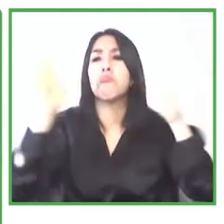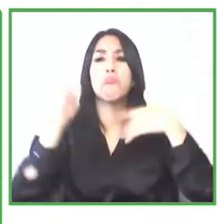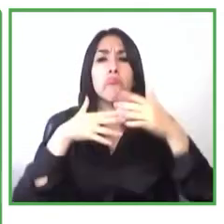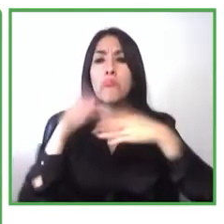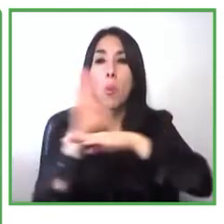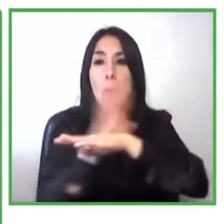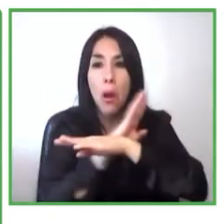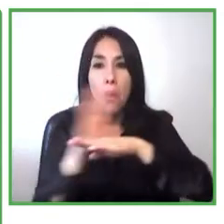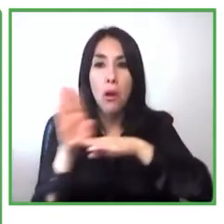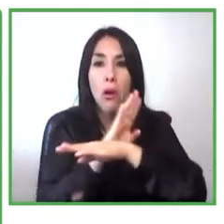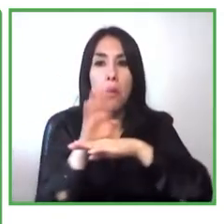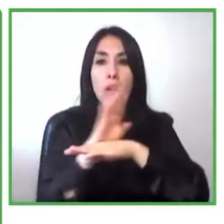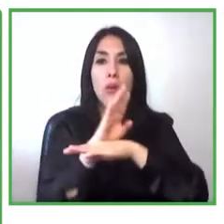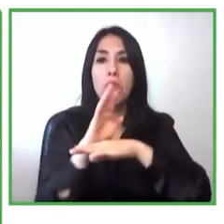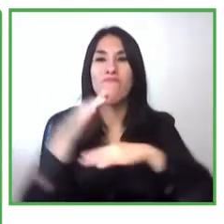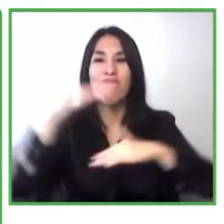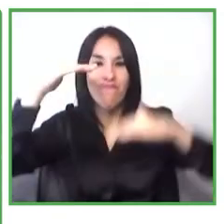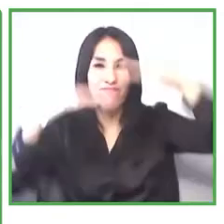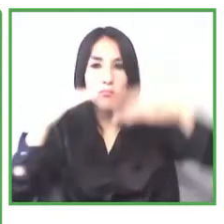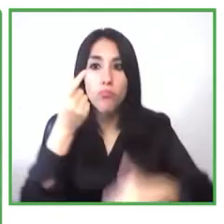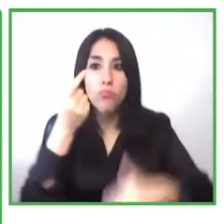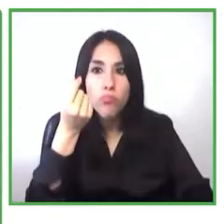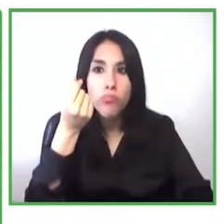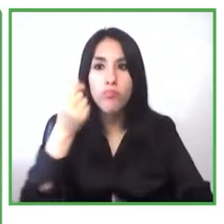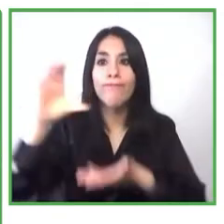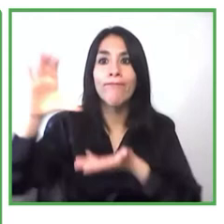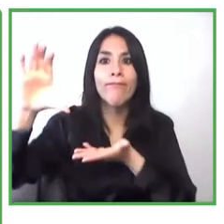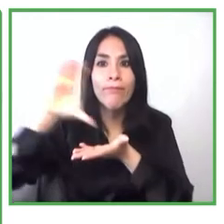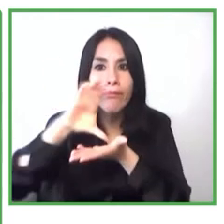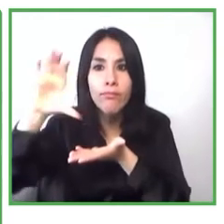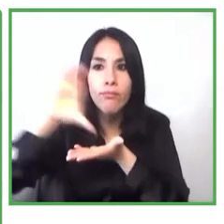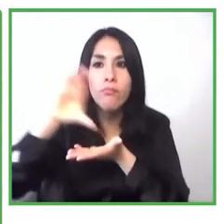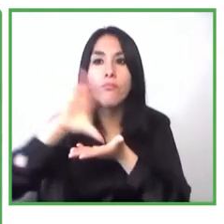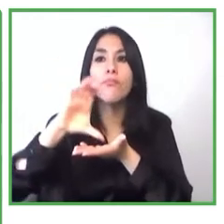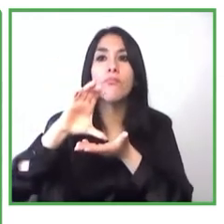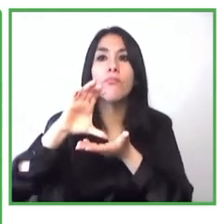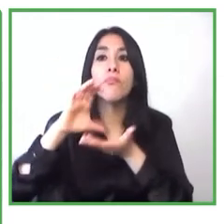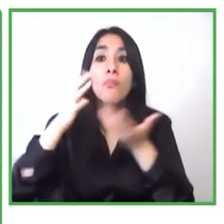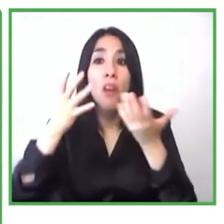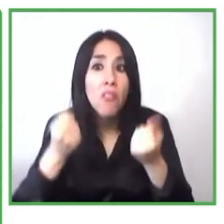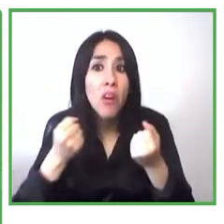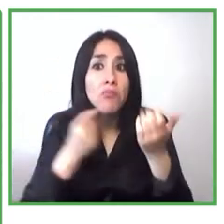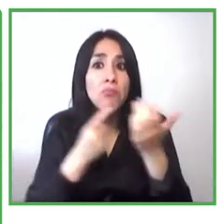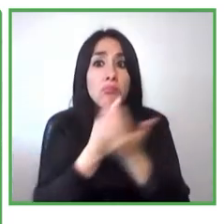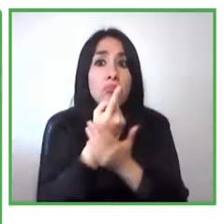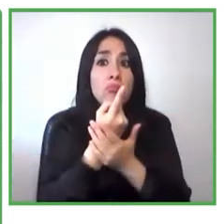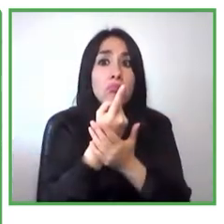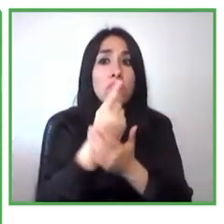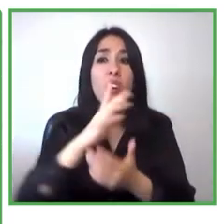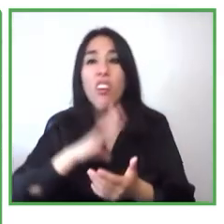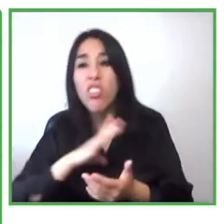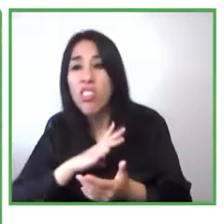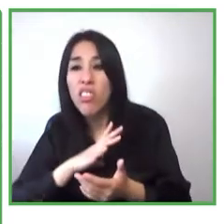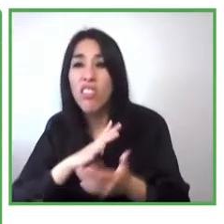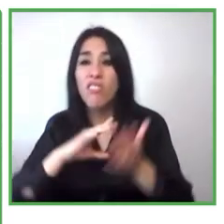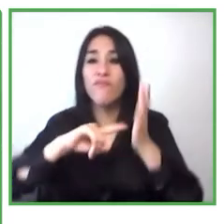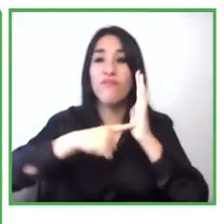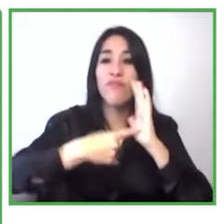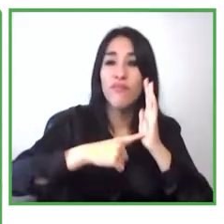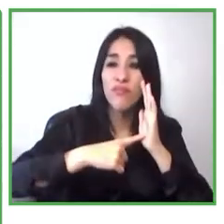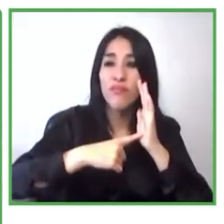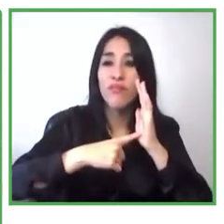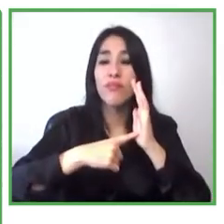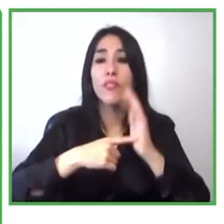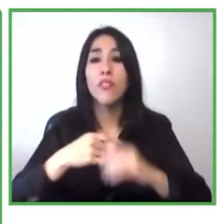oportunidades tecnologías y y y y regulaciones también